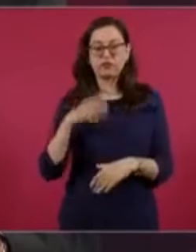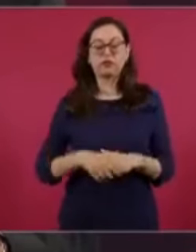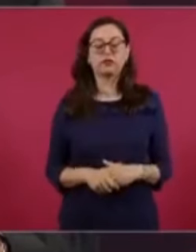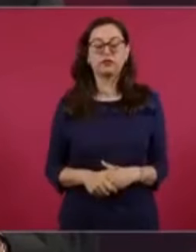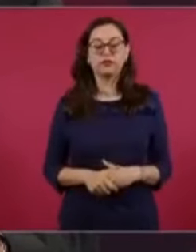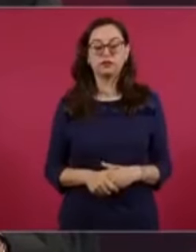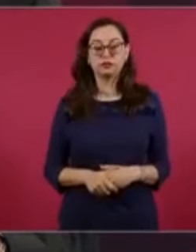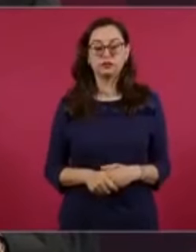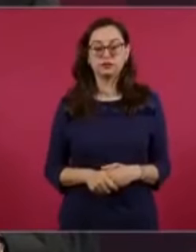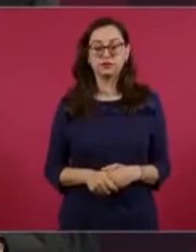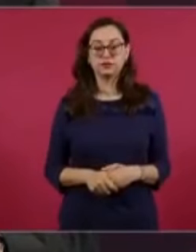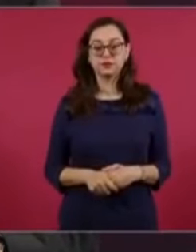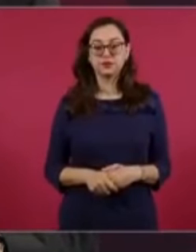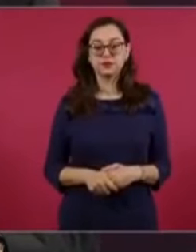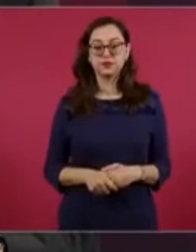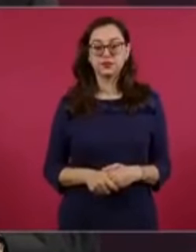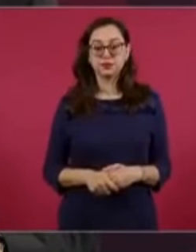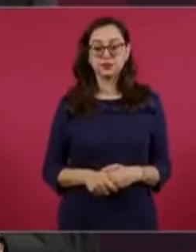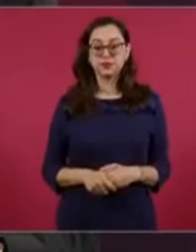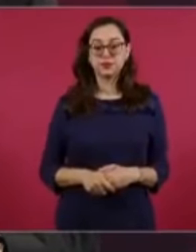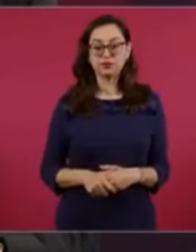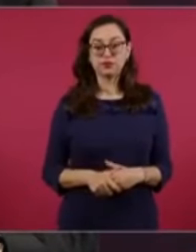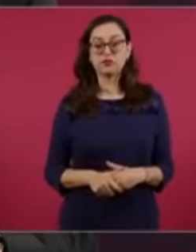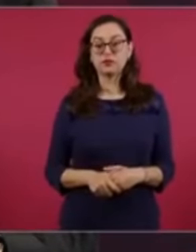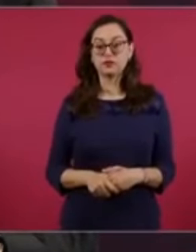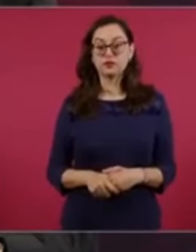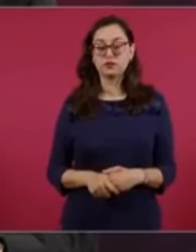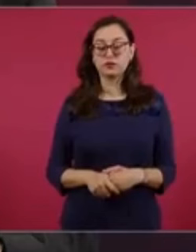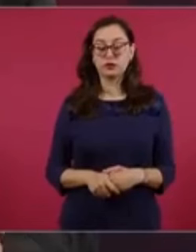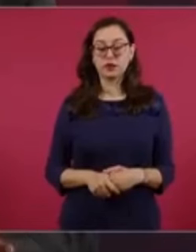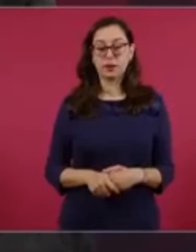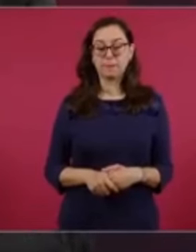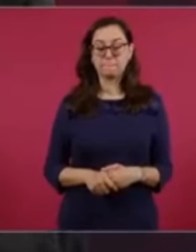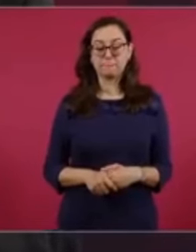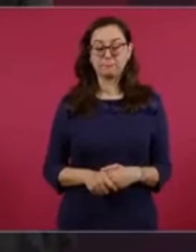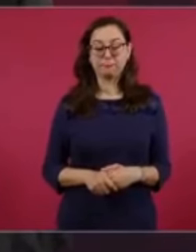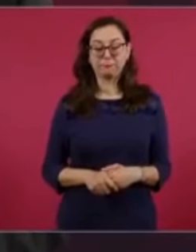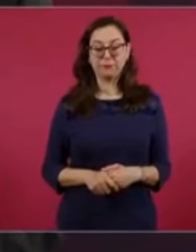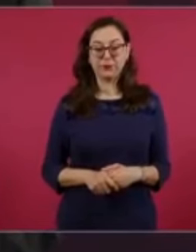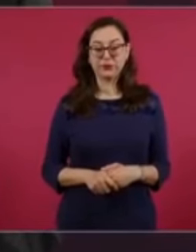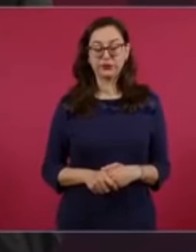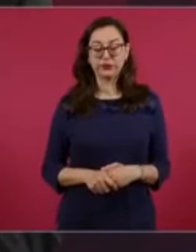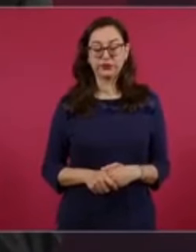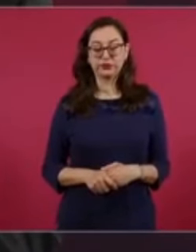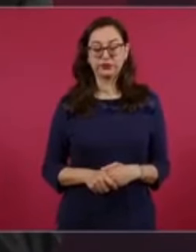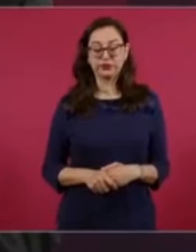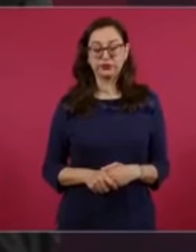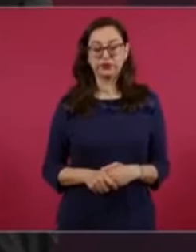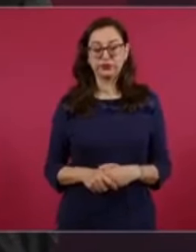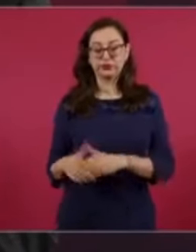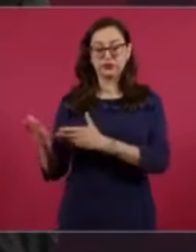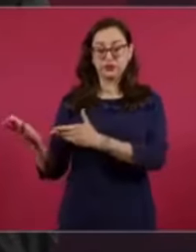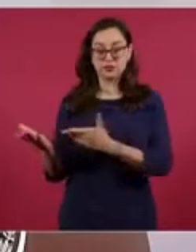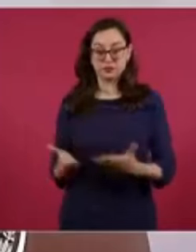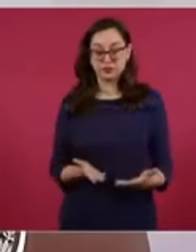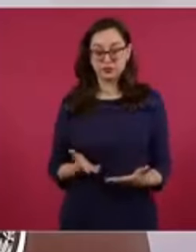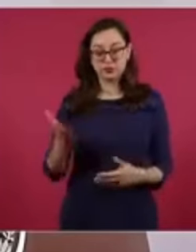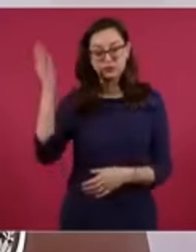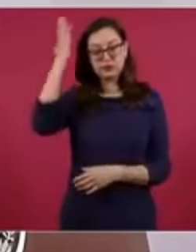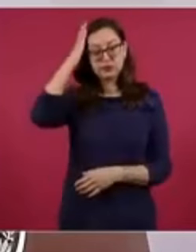por eso a que el almirante